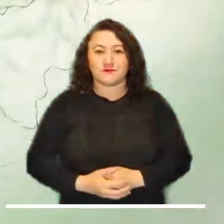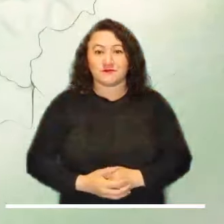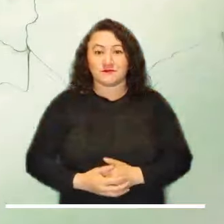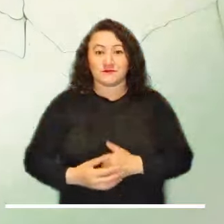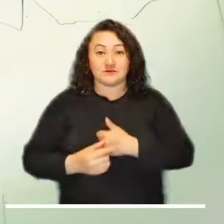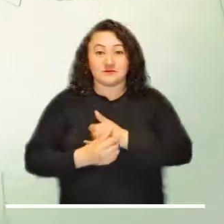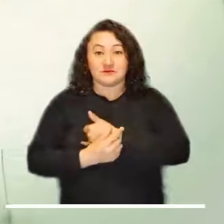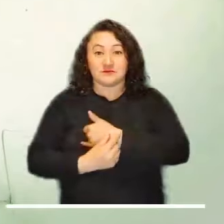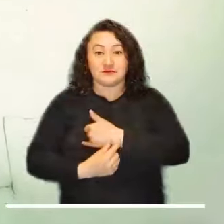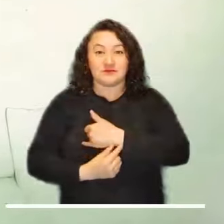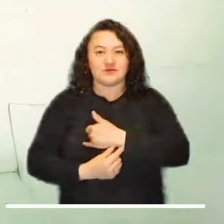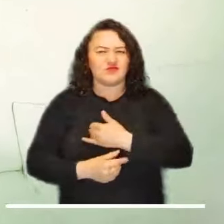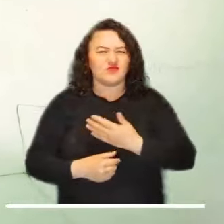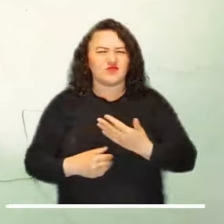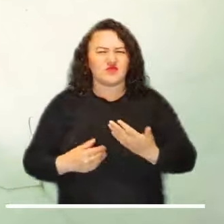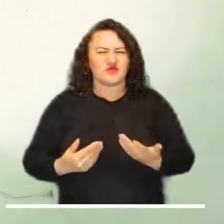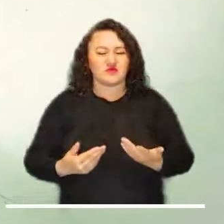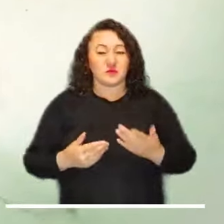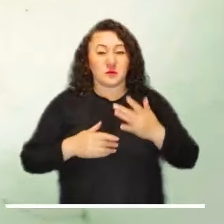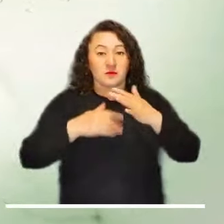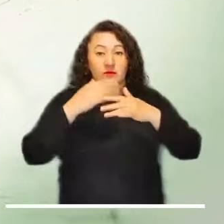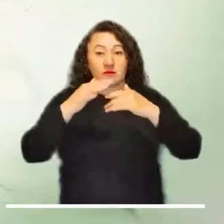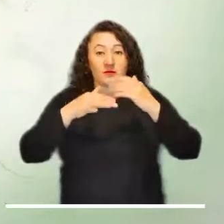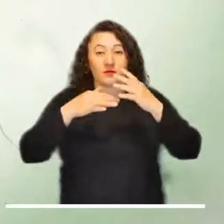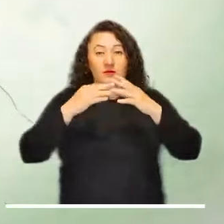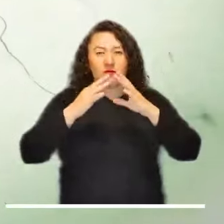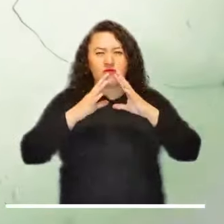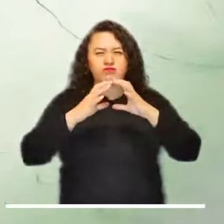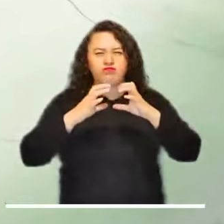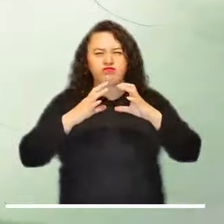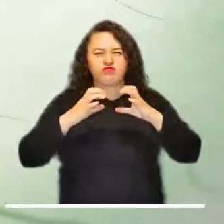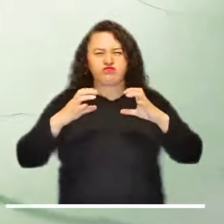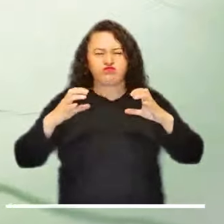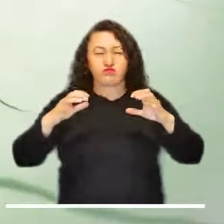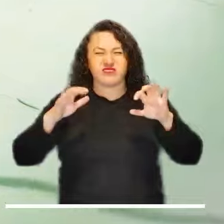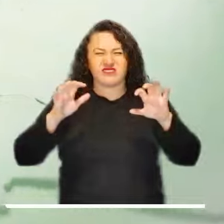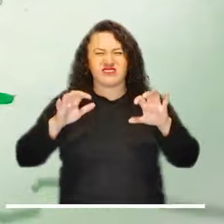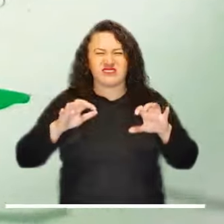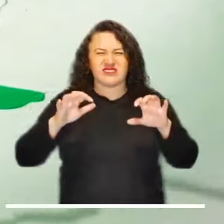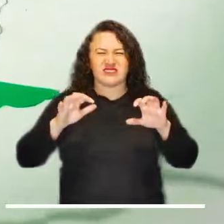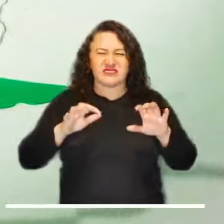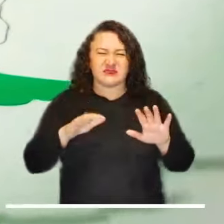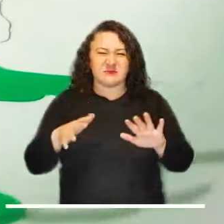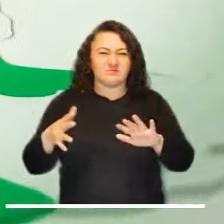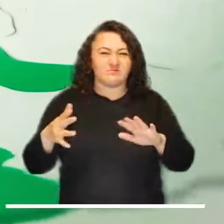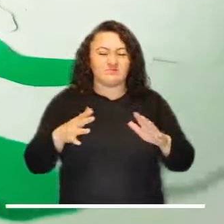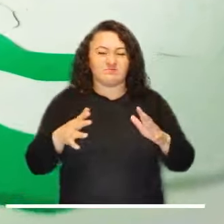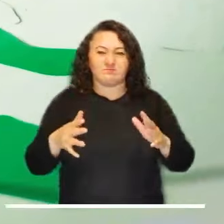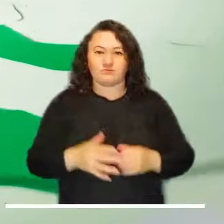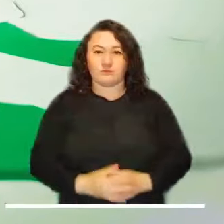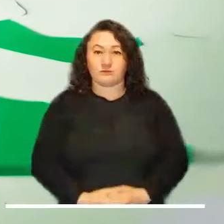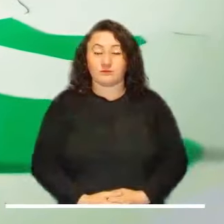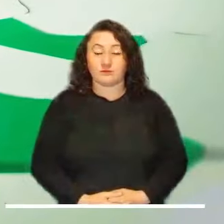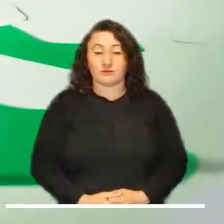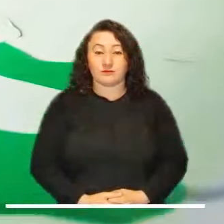litoral pacífico se percibirá un cielo marcadamente encapotado con lluvias de moderada intensidad.